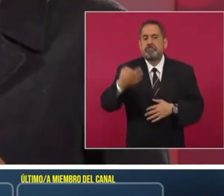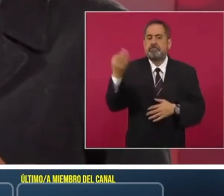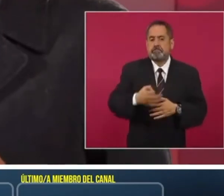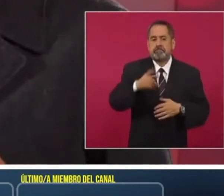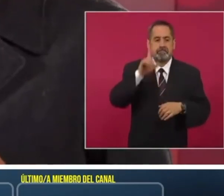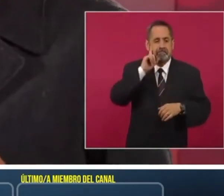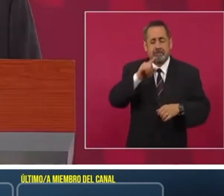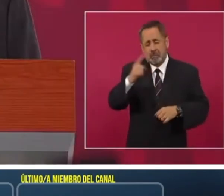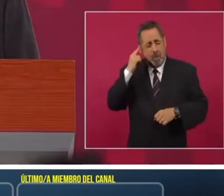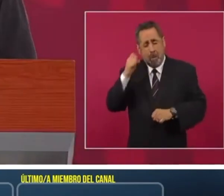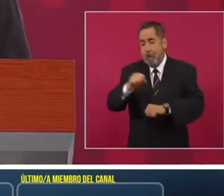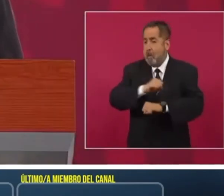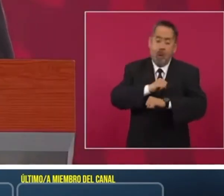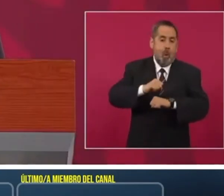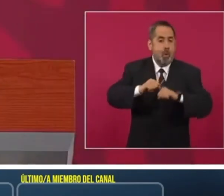bomba.